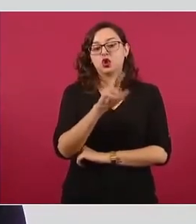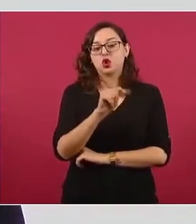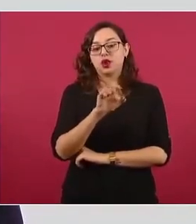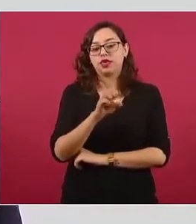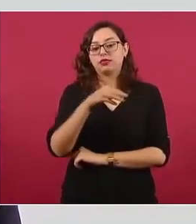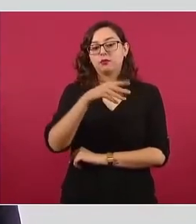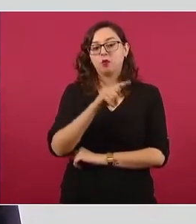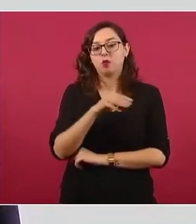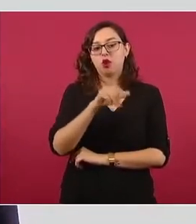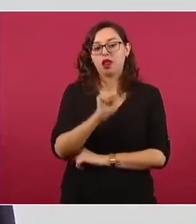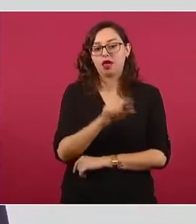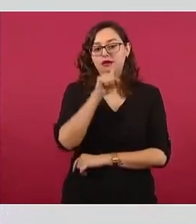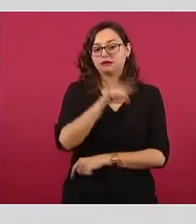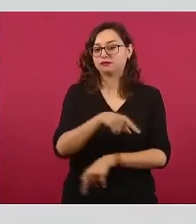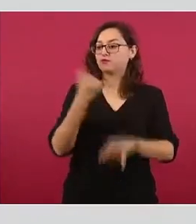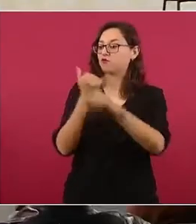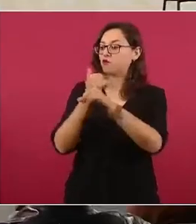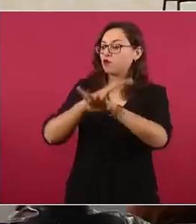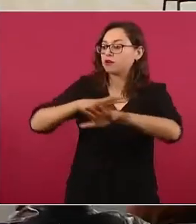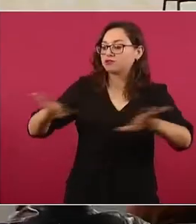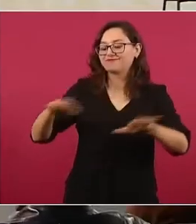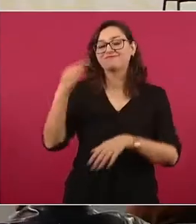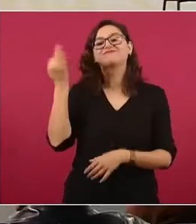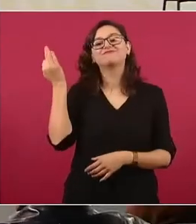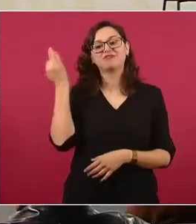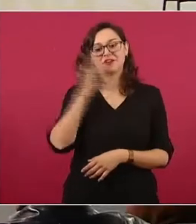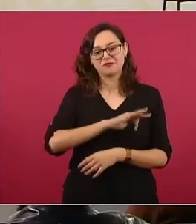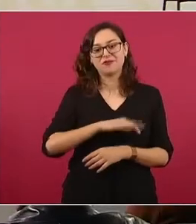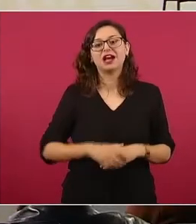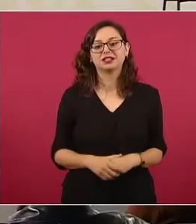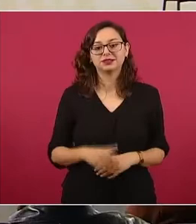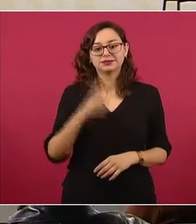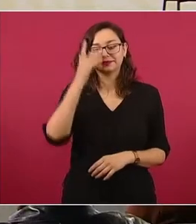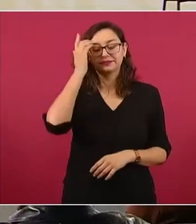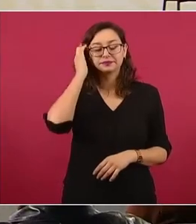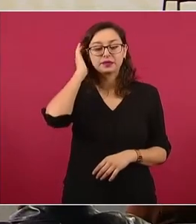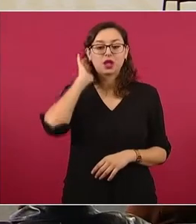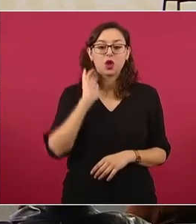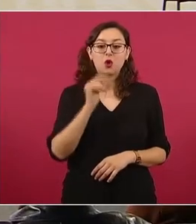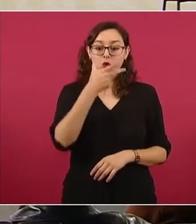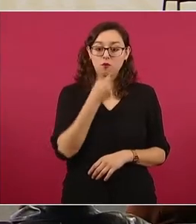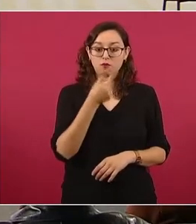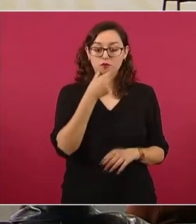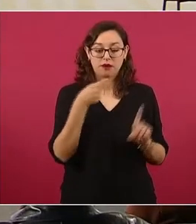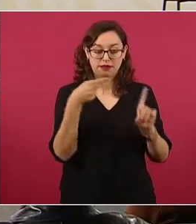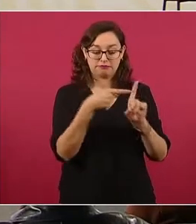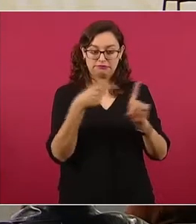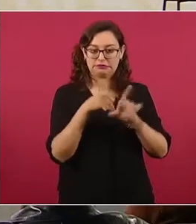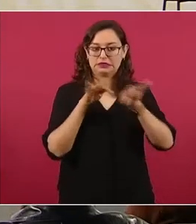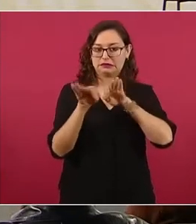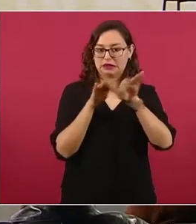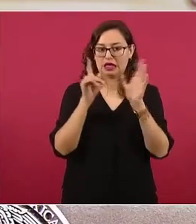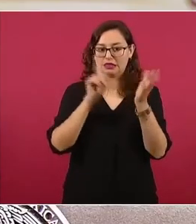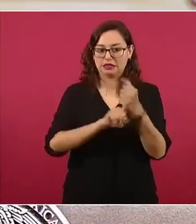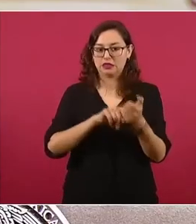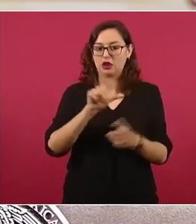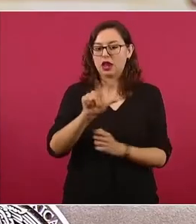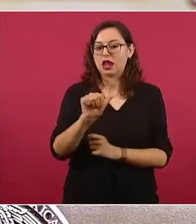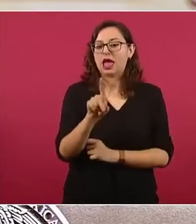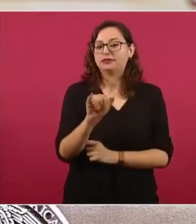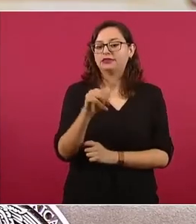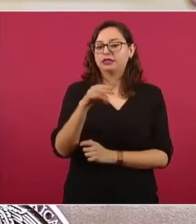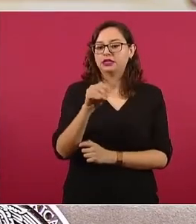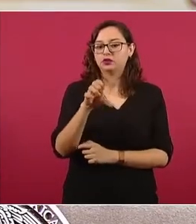falsa. El presentador principal de la plataforma Latinus publicó en su cuenta de Twitter una serie de